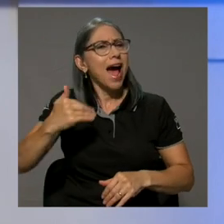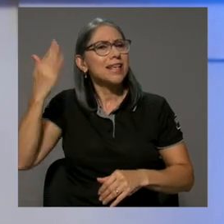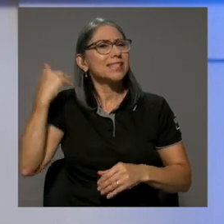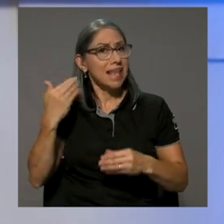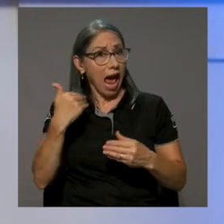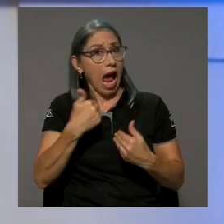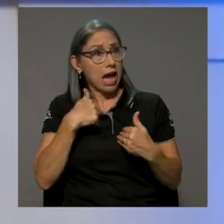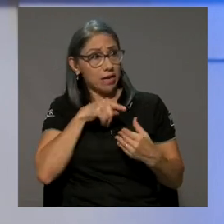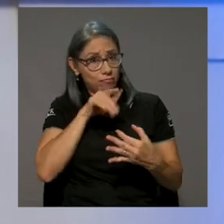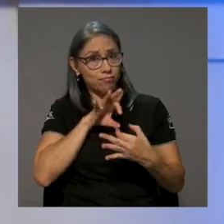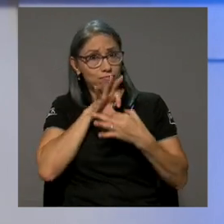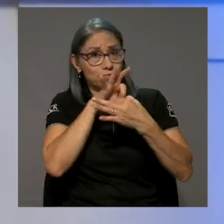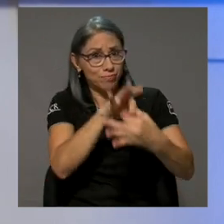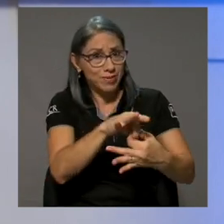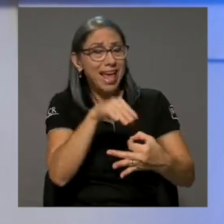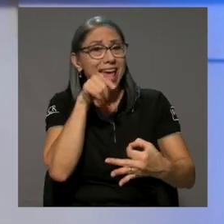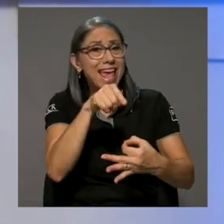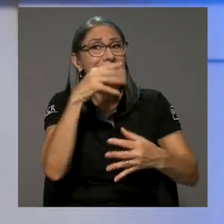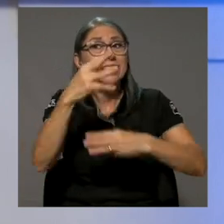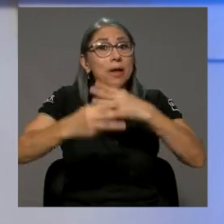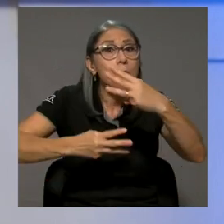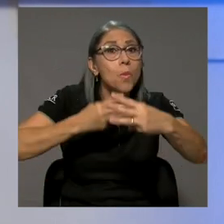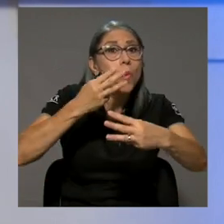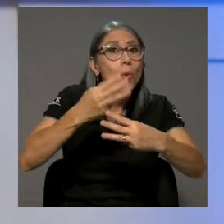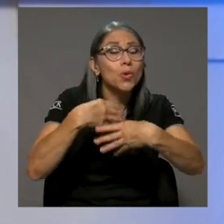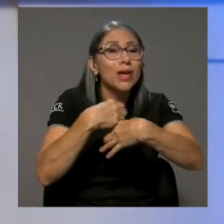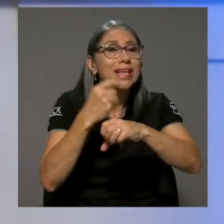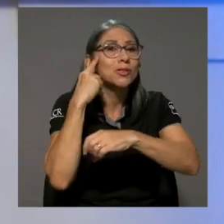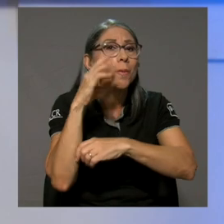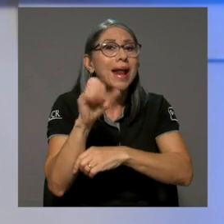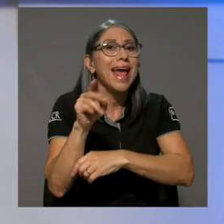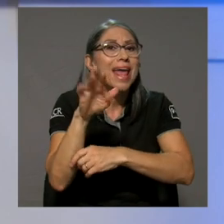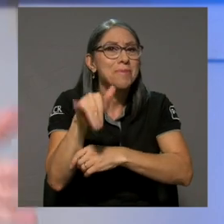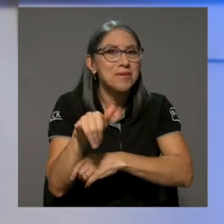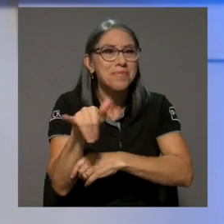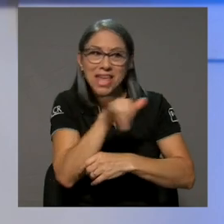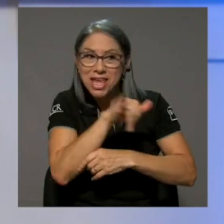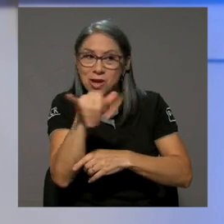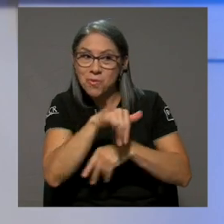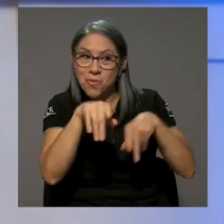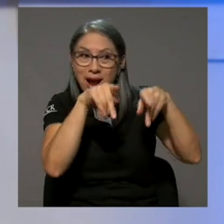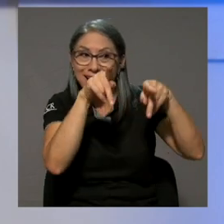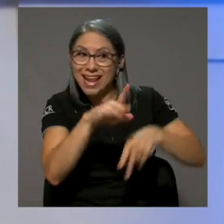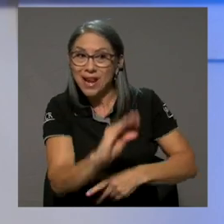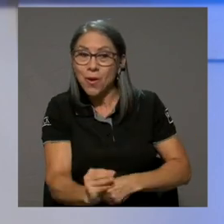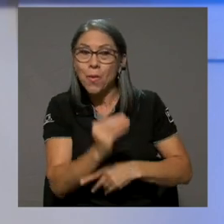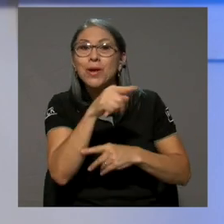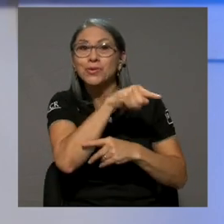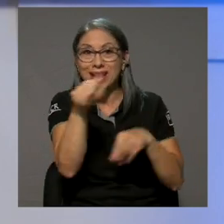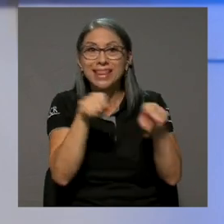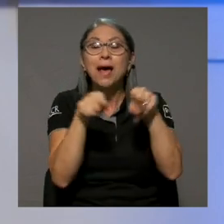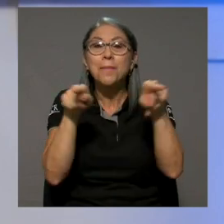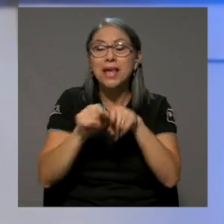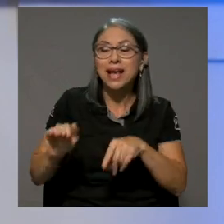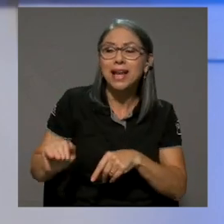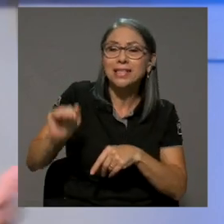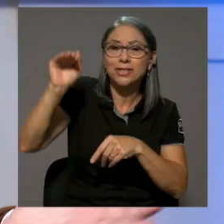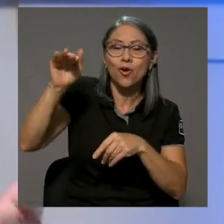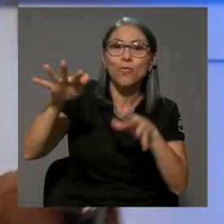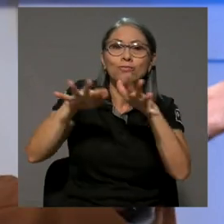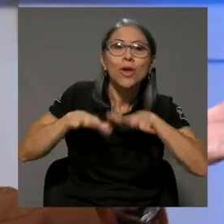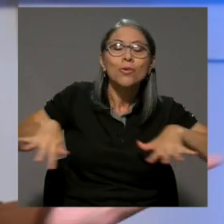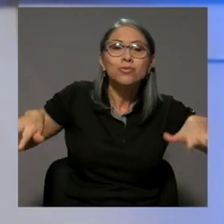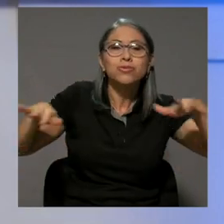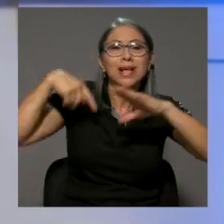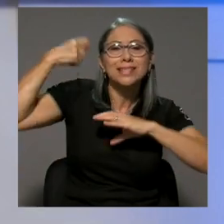como Pablo en este mundo que creaste para Emmy? Porque al igual que el protagonista, vos creciste en un entorno muy marcado por el cine.